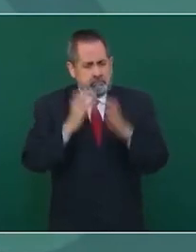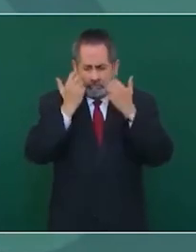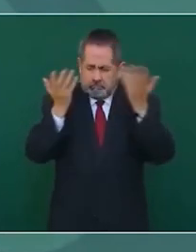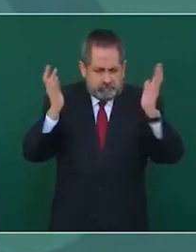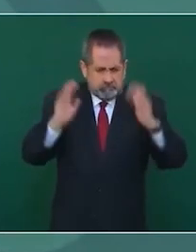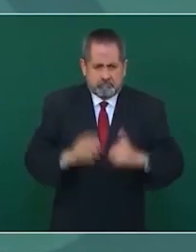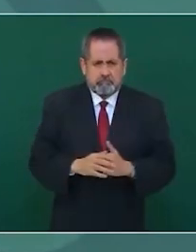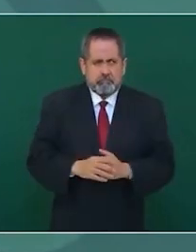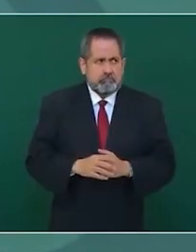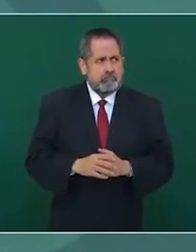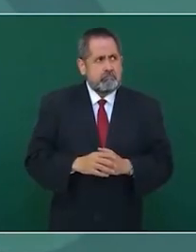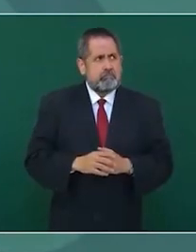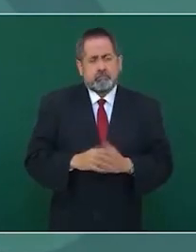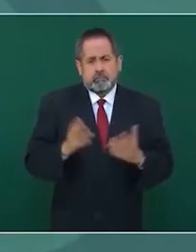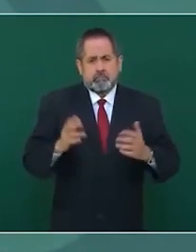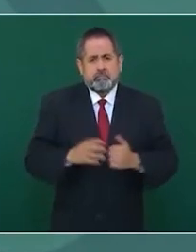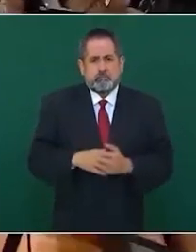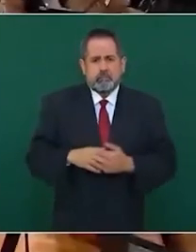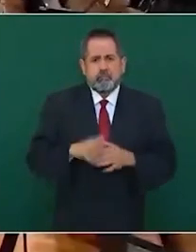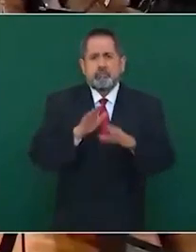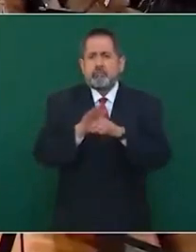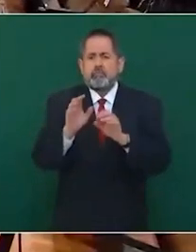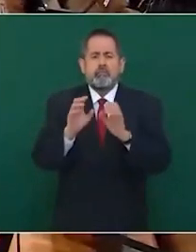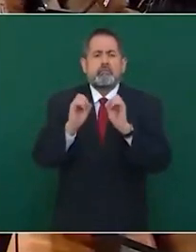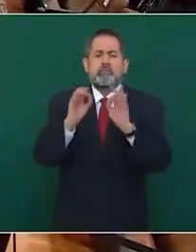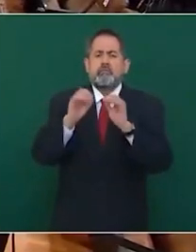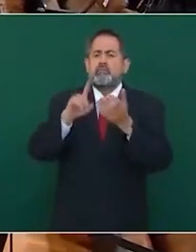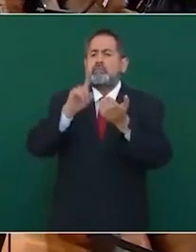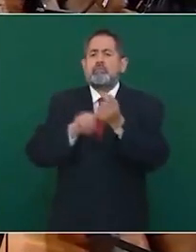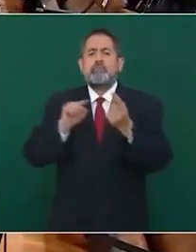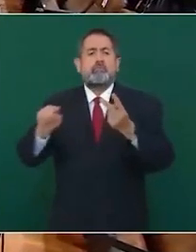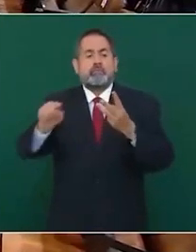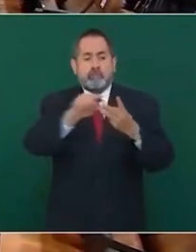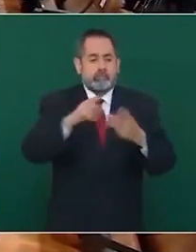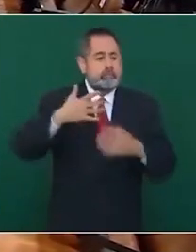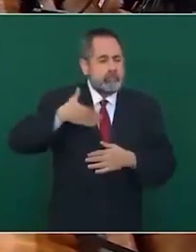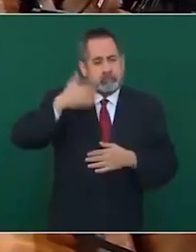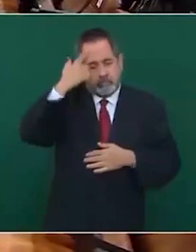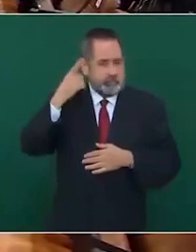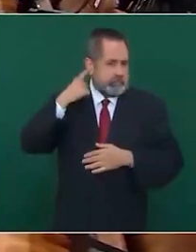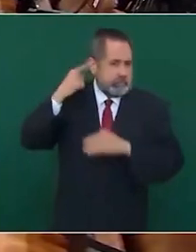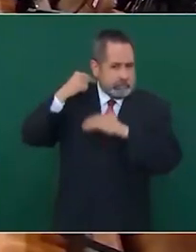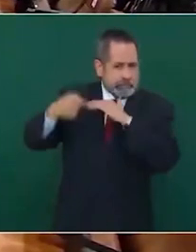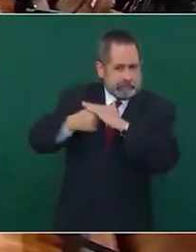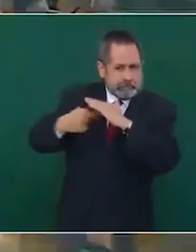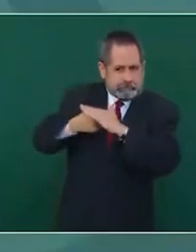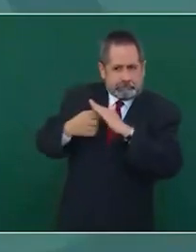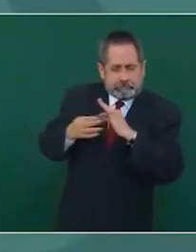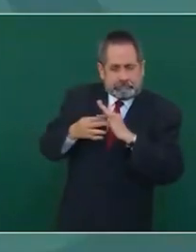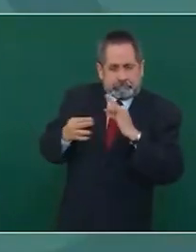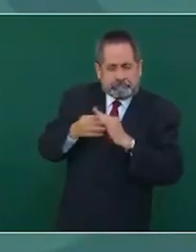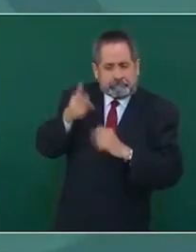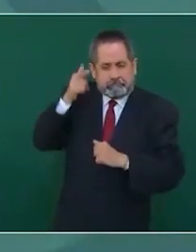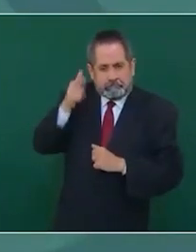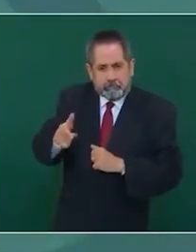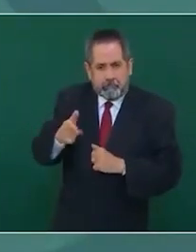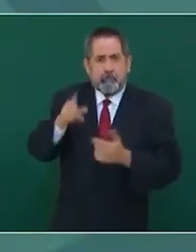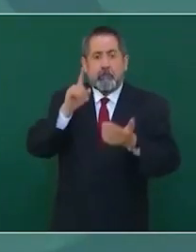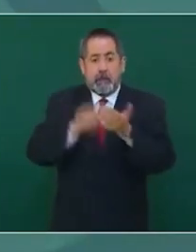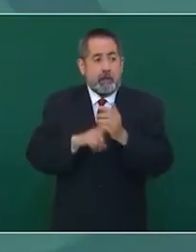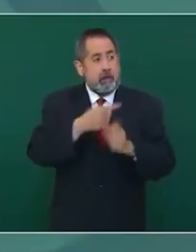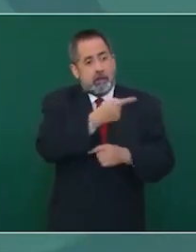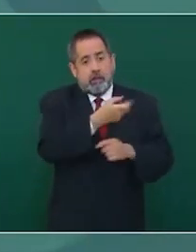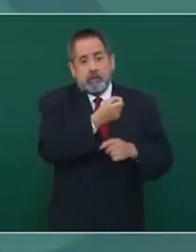en qué despachos, porque estoy enterándome de que había